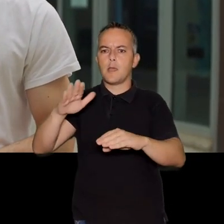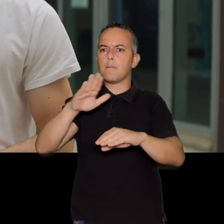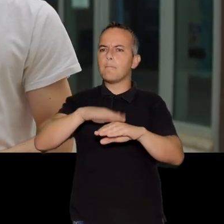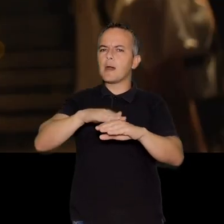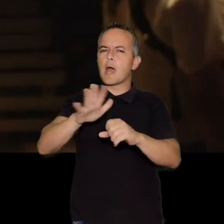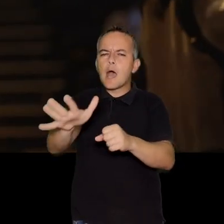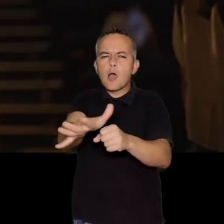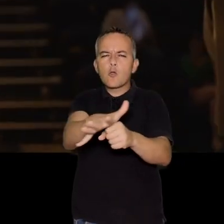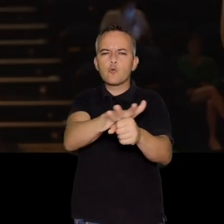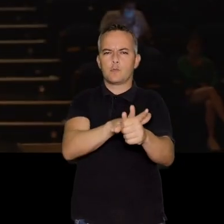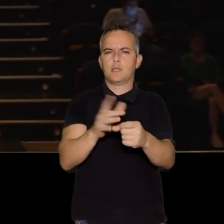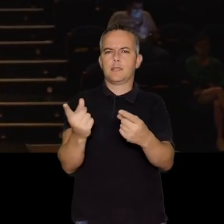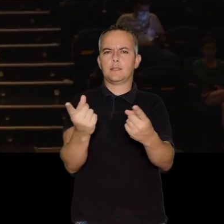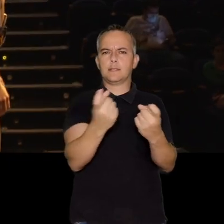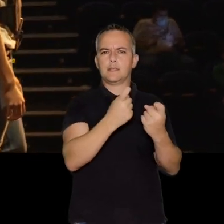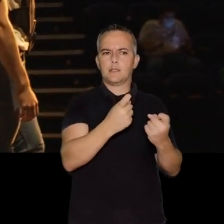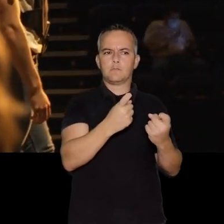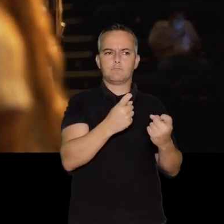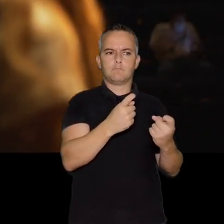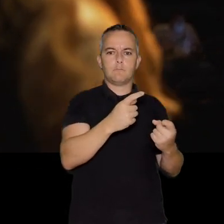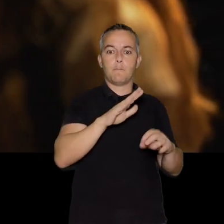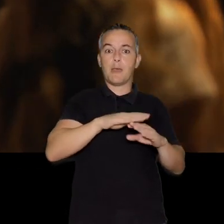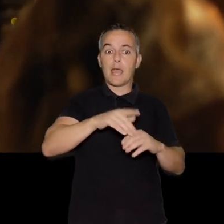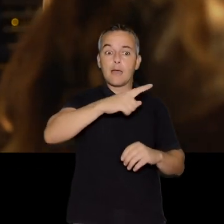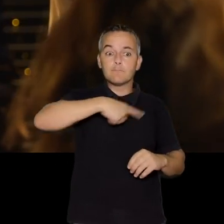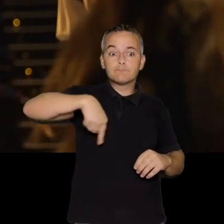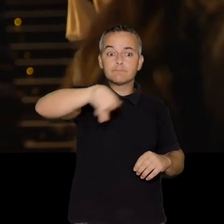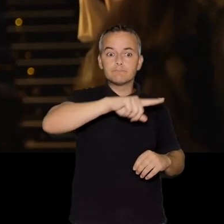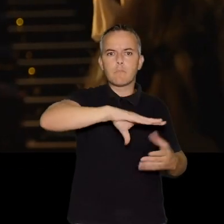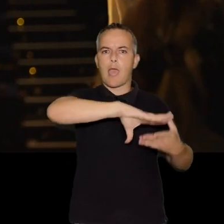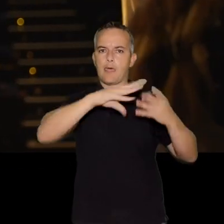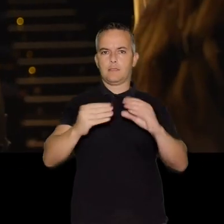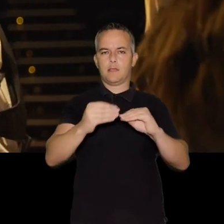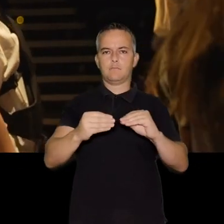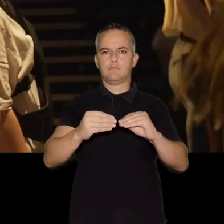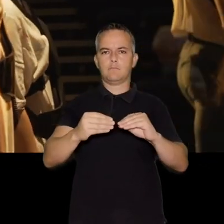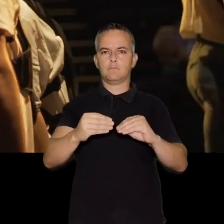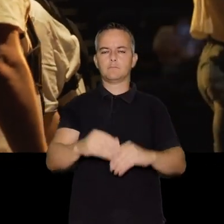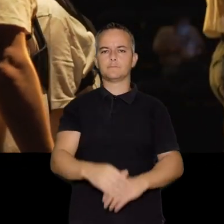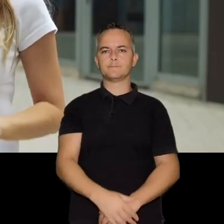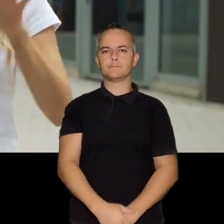para ir supliendo esas carencias, por decirlo de alguna forma, y complementarnos en el escenario.